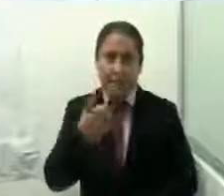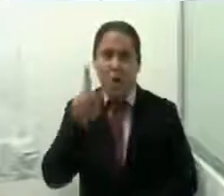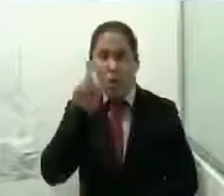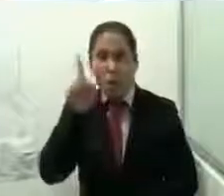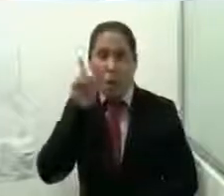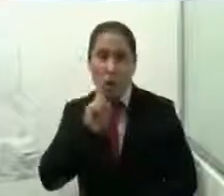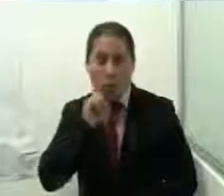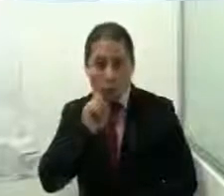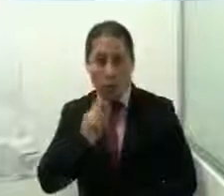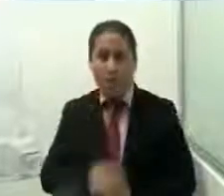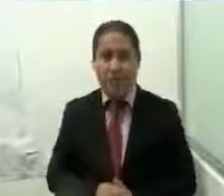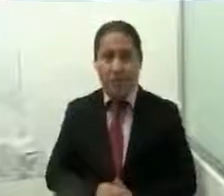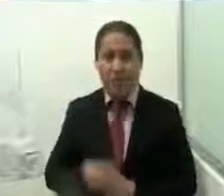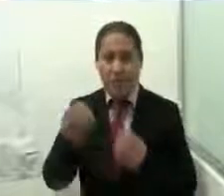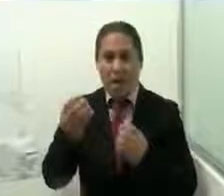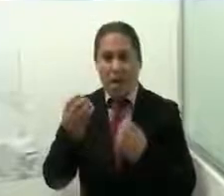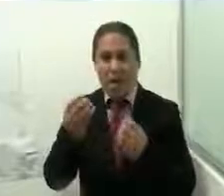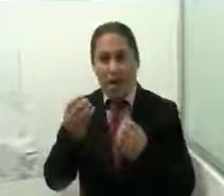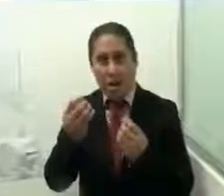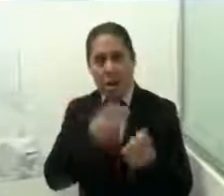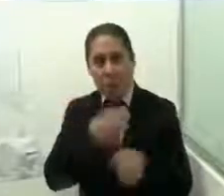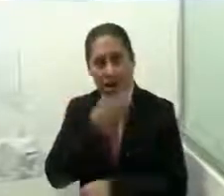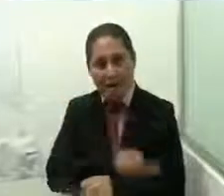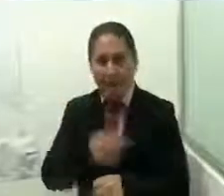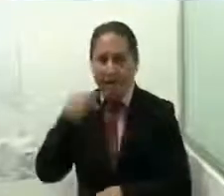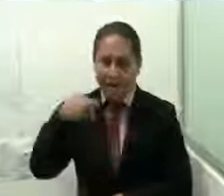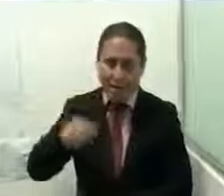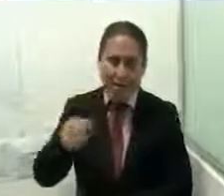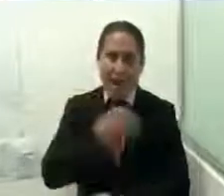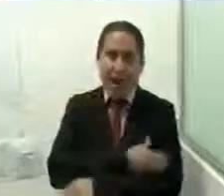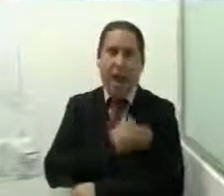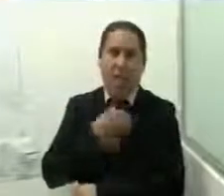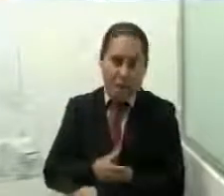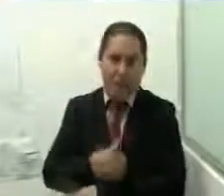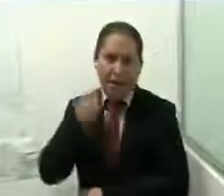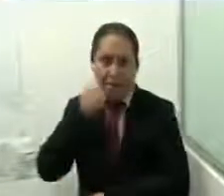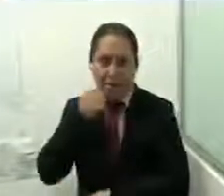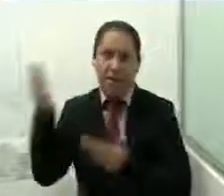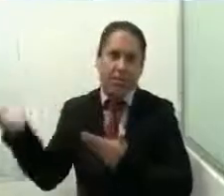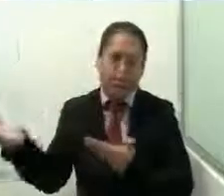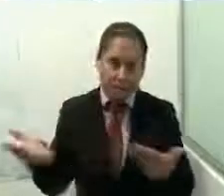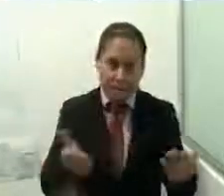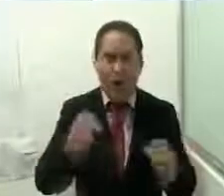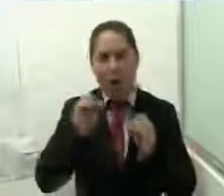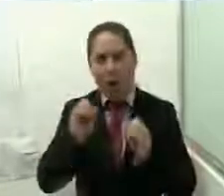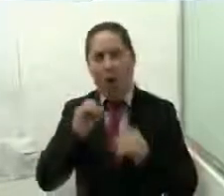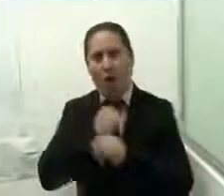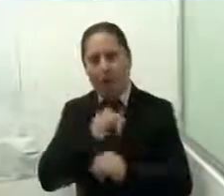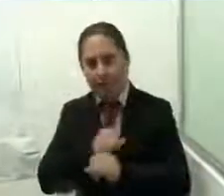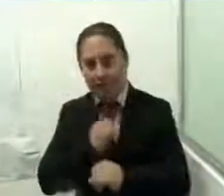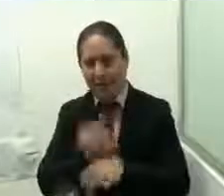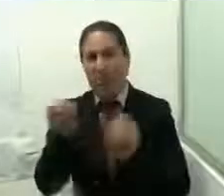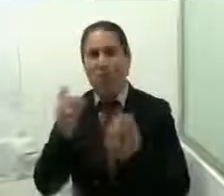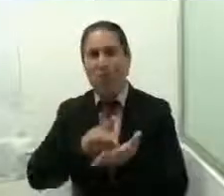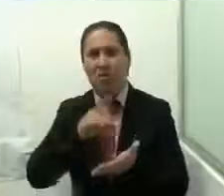Muy buenas tardes a todos y a todas que en esta tarde nos acompañan de manera presencial y virtual. Bienvenida, licenciada